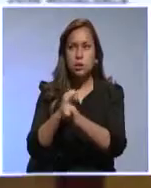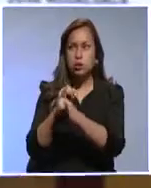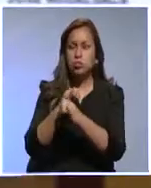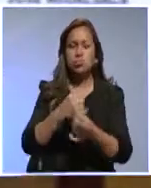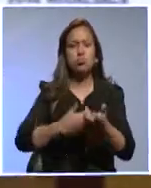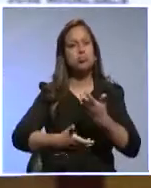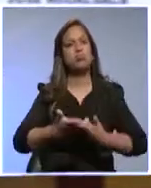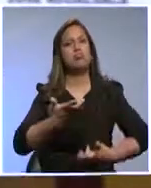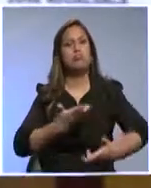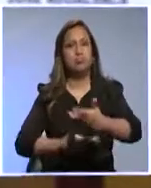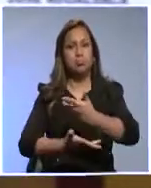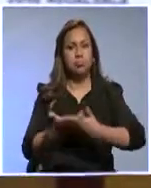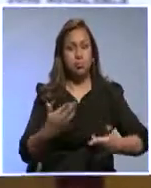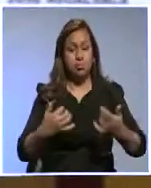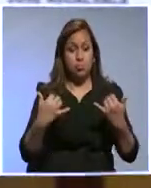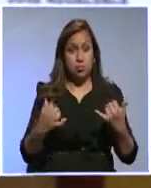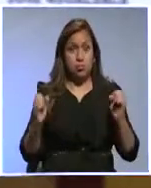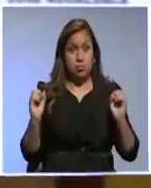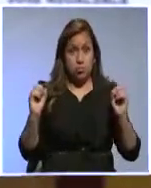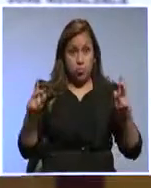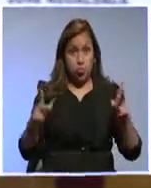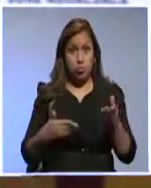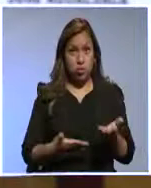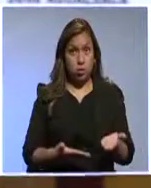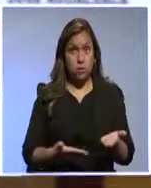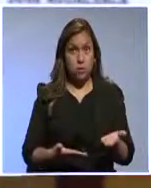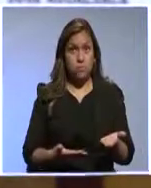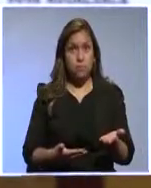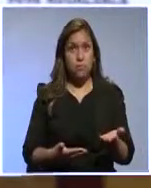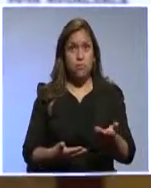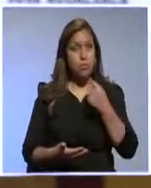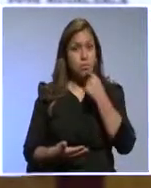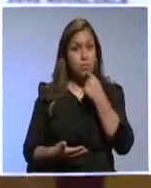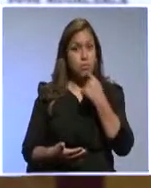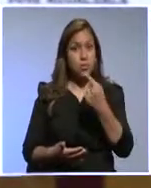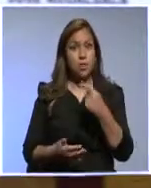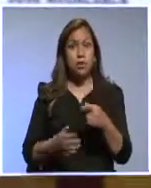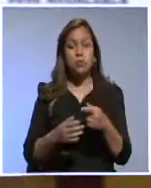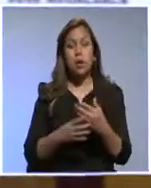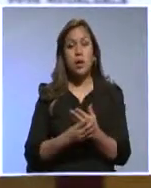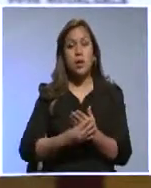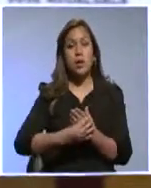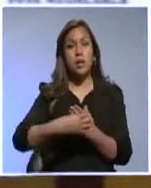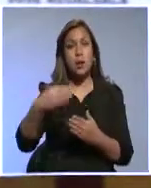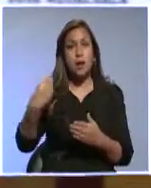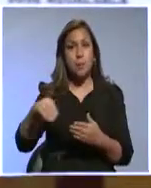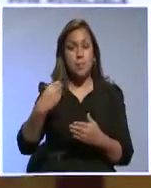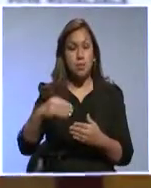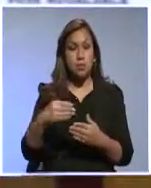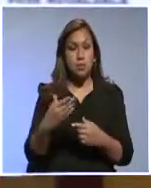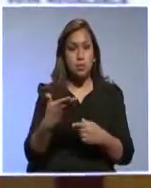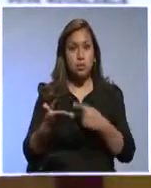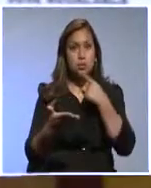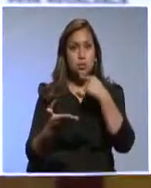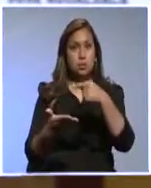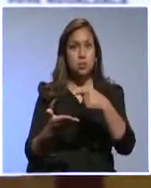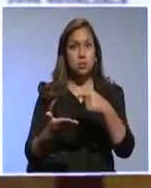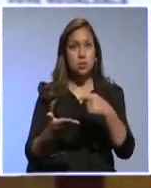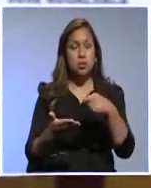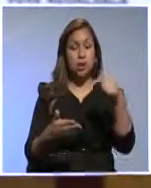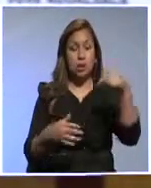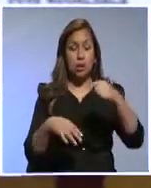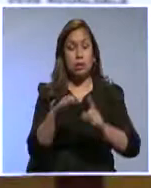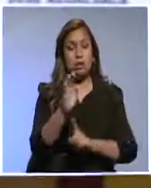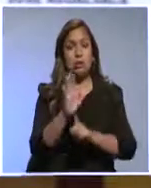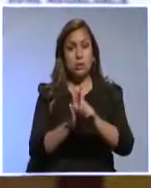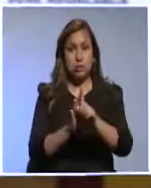para esta oportunidad, Alide ha sacado una revista, que es la revista, que ahora se llama Banco de Desarrollo,